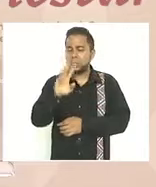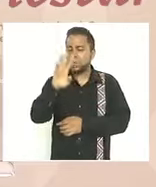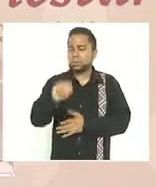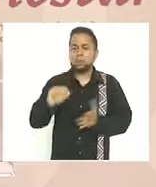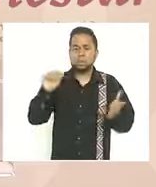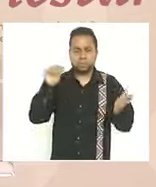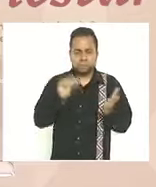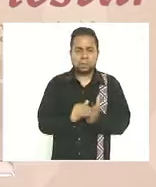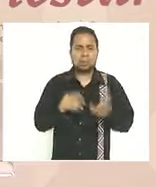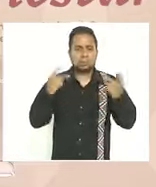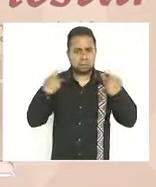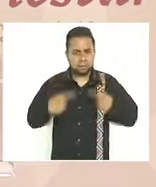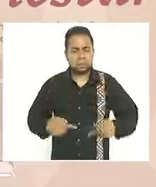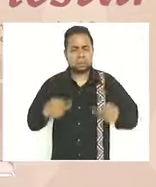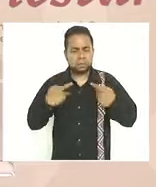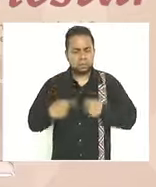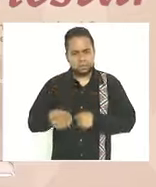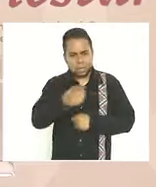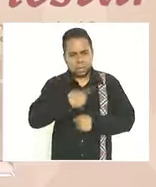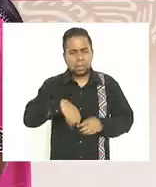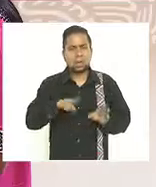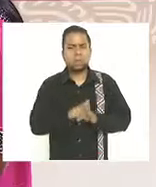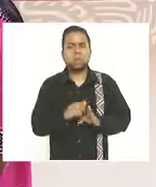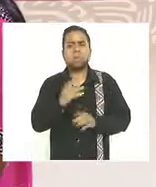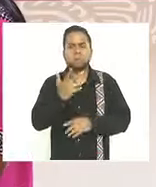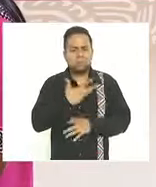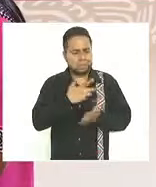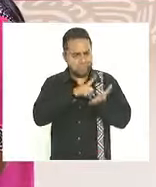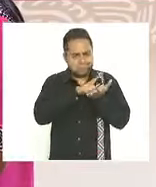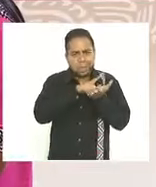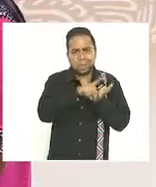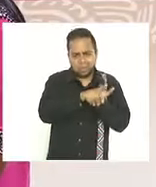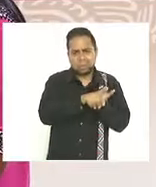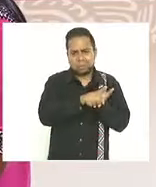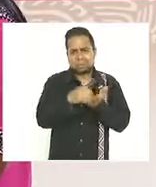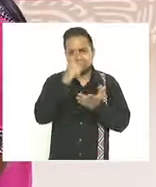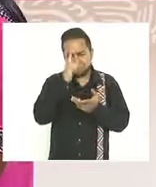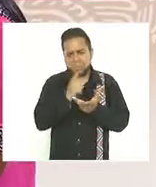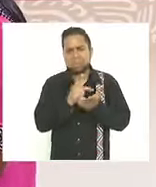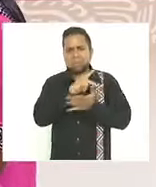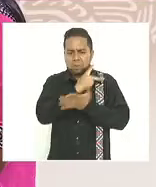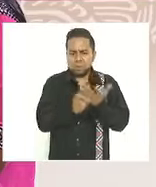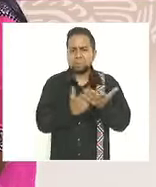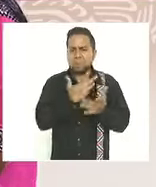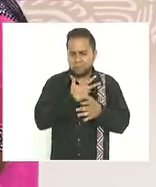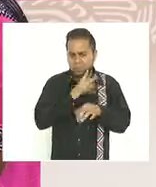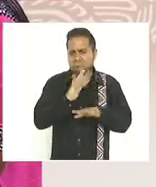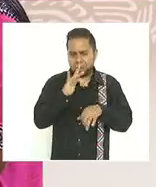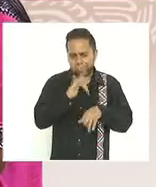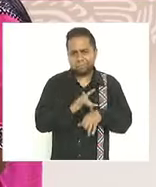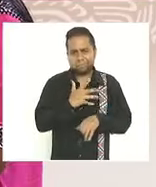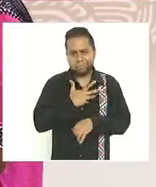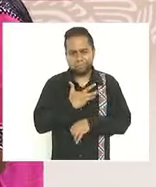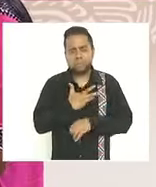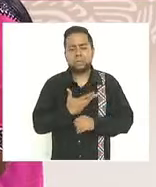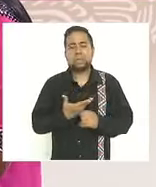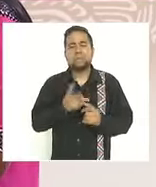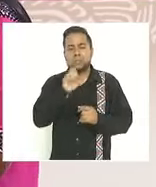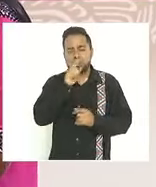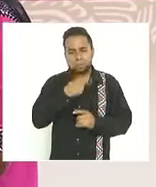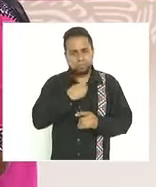personas como beneficiarios o derechohabientes de los programas de bienestar podemos